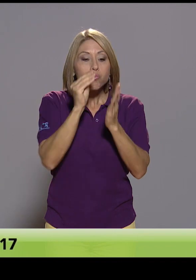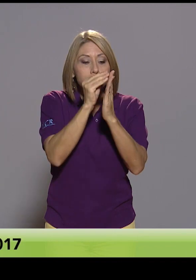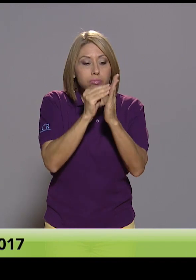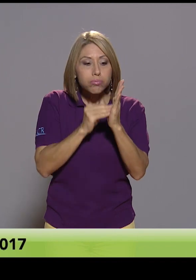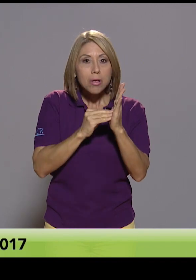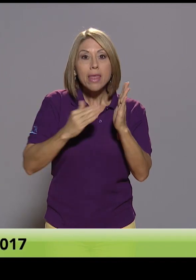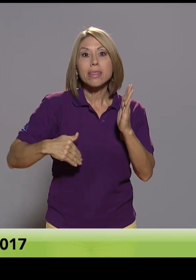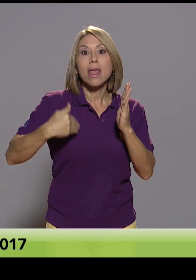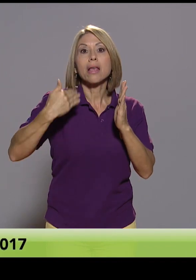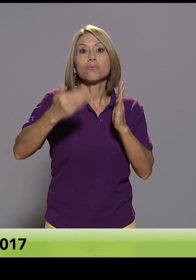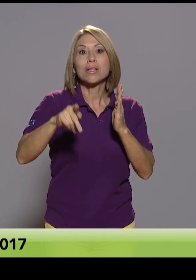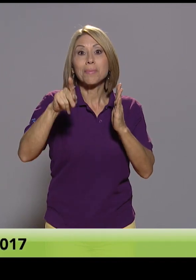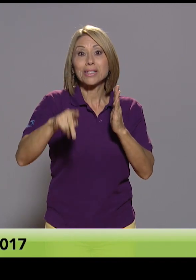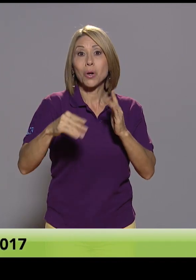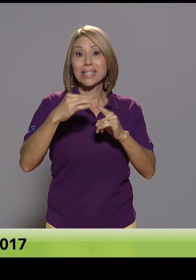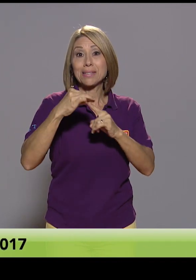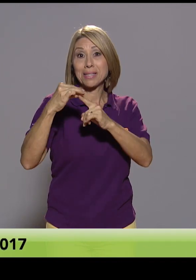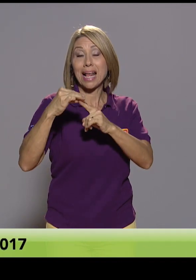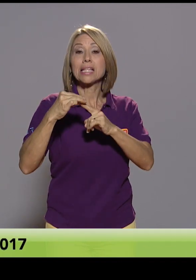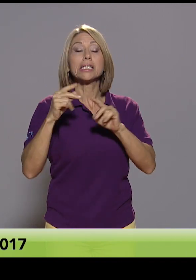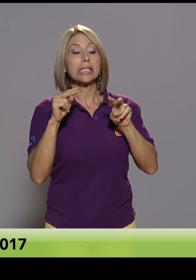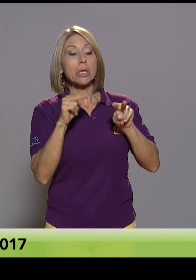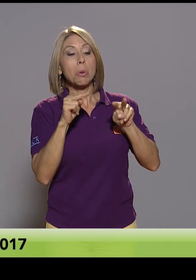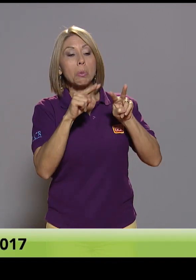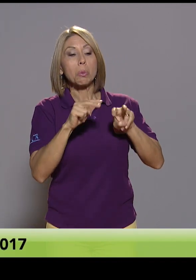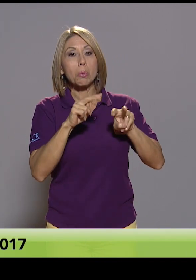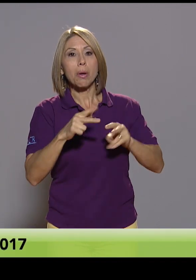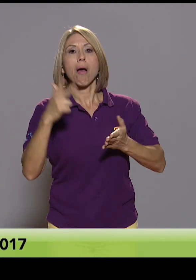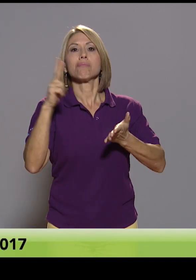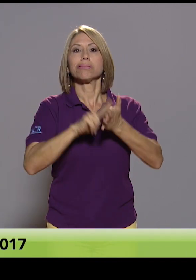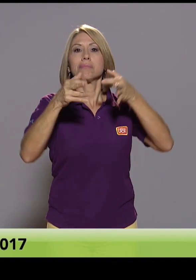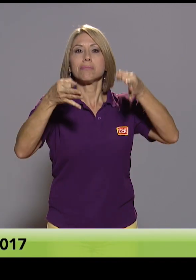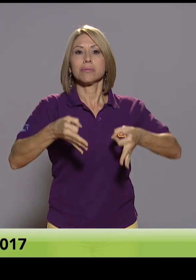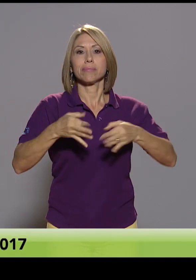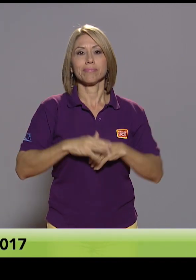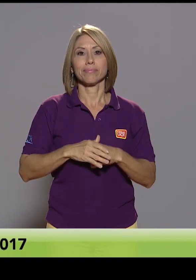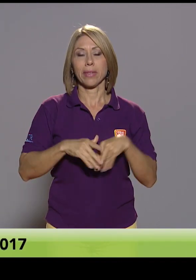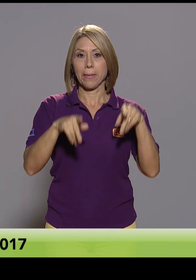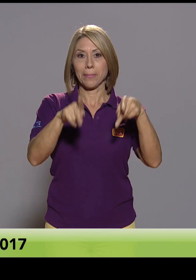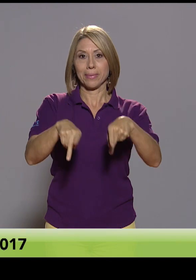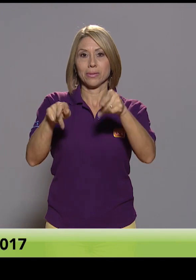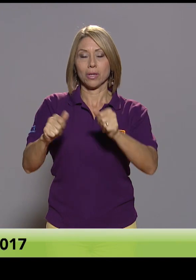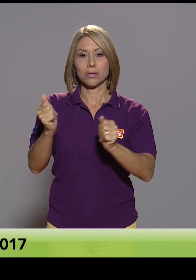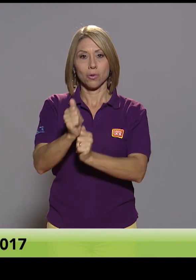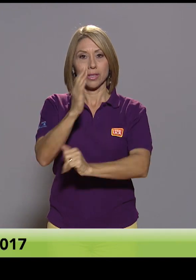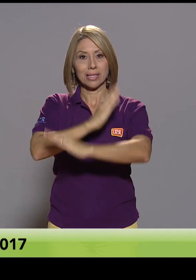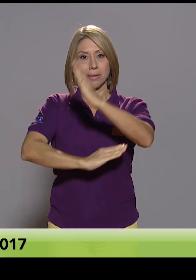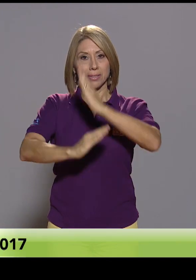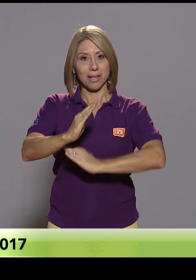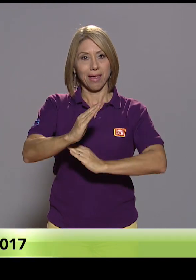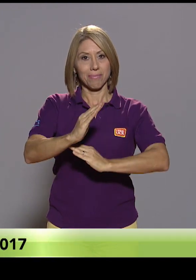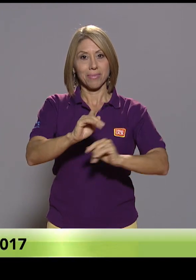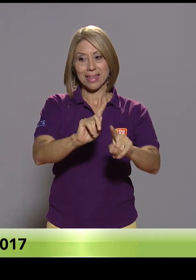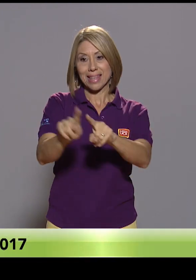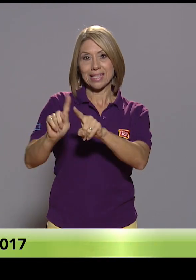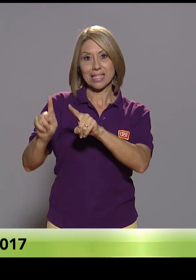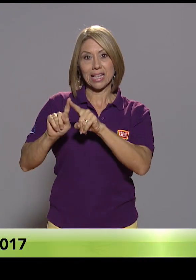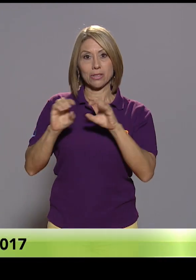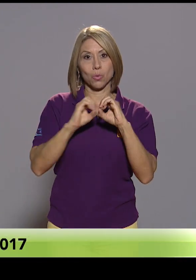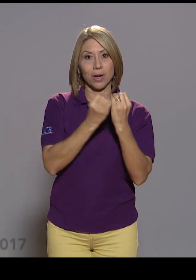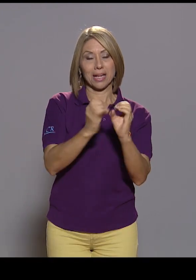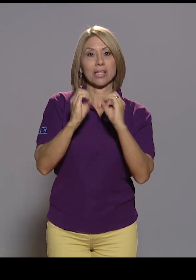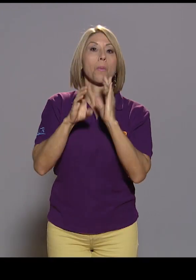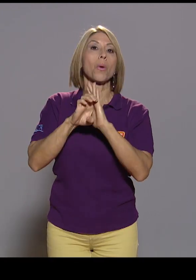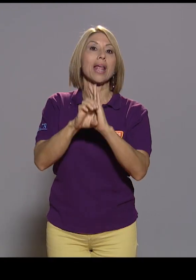especialistas. Las personas con discapacidad de distintas organizaciones, para mencionar algunas,